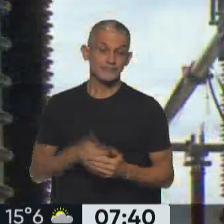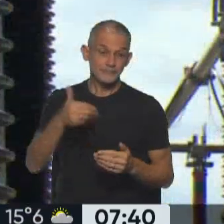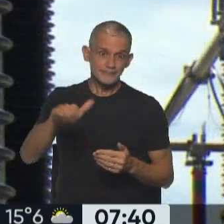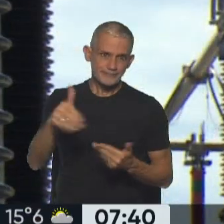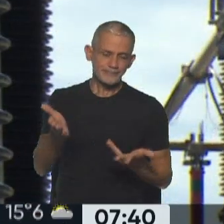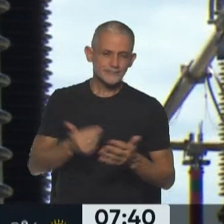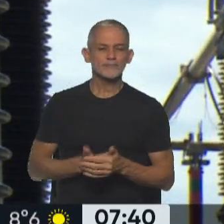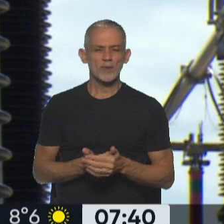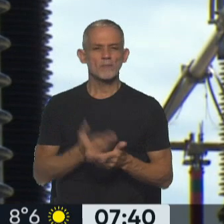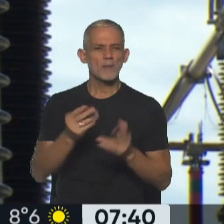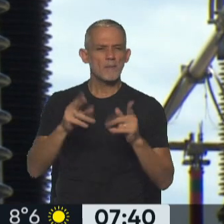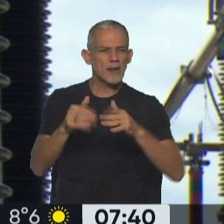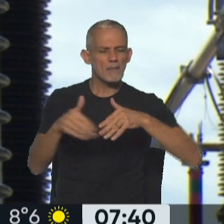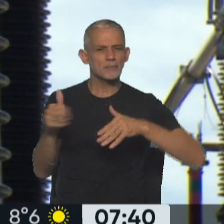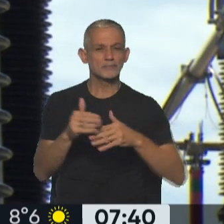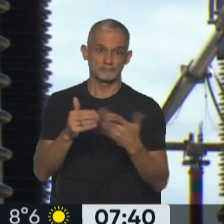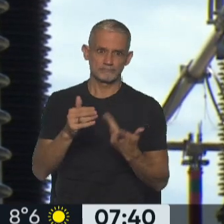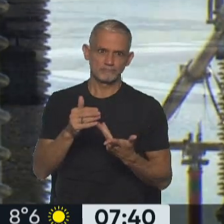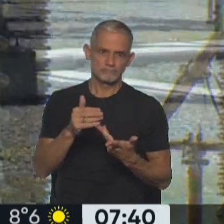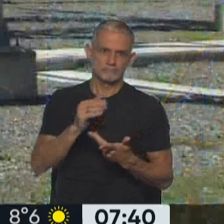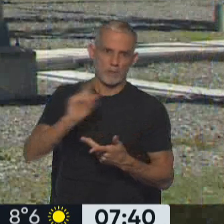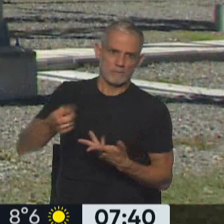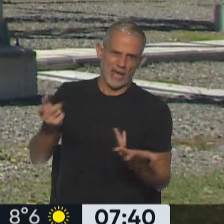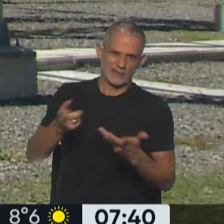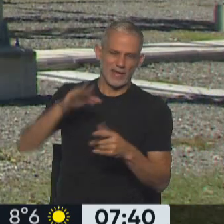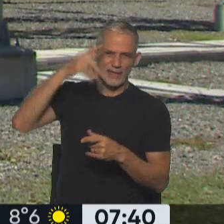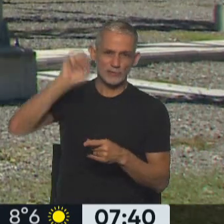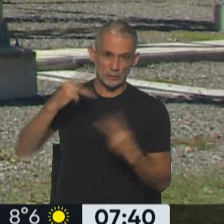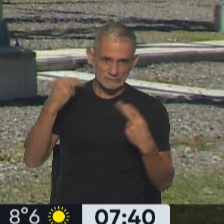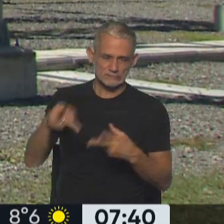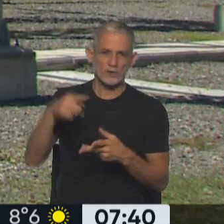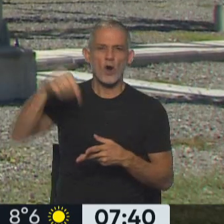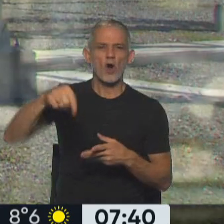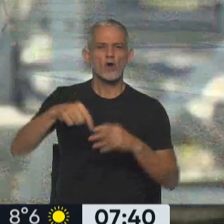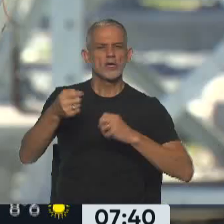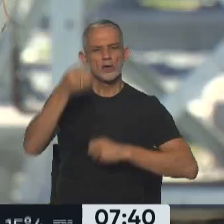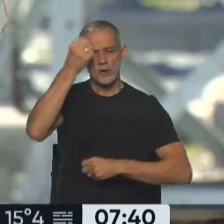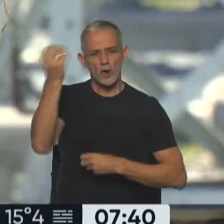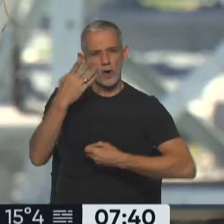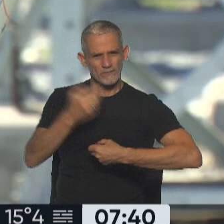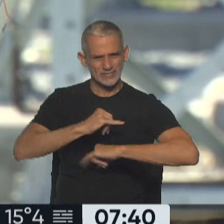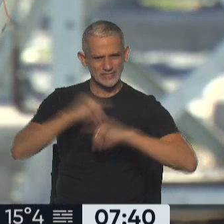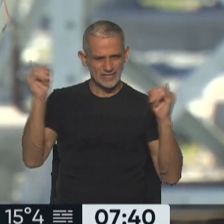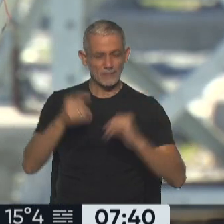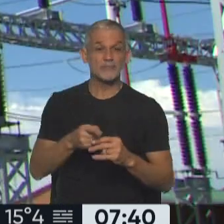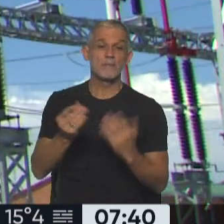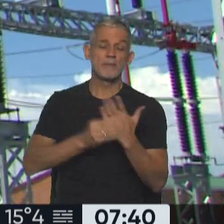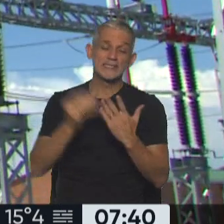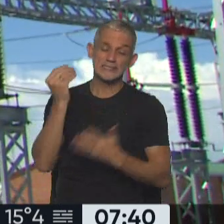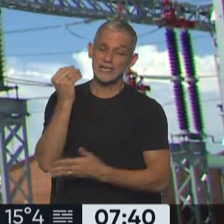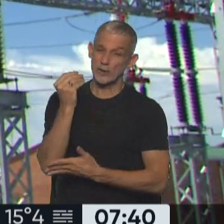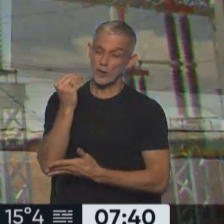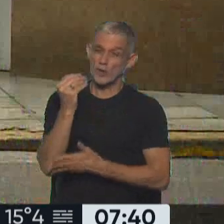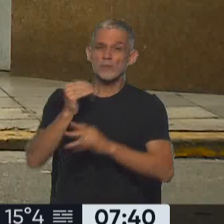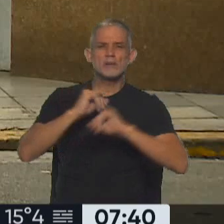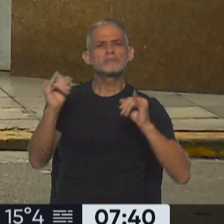adelante es un plan que se les impuso a Edesur, que se va a oficializar hoy y aclaran desde el Ministerio de Economía que